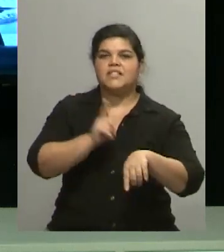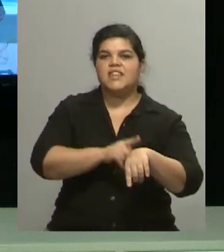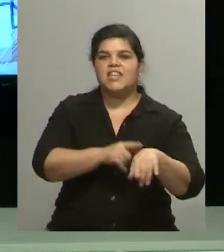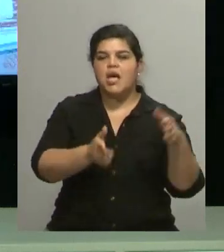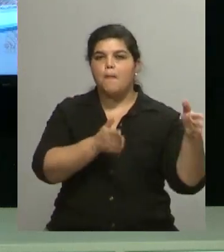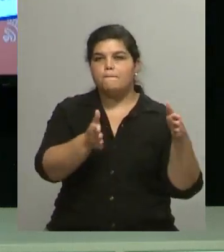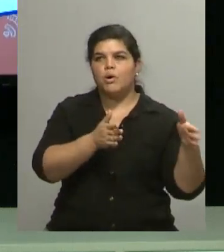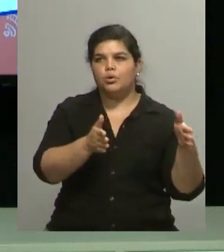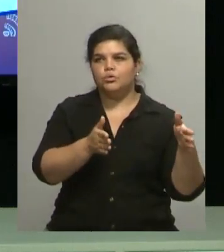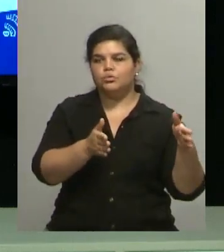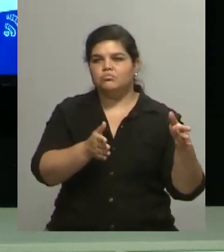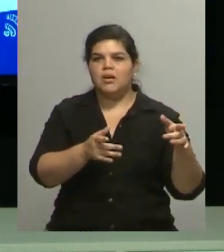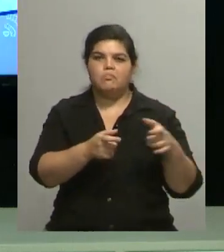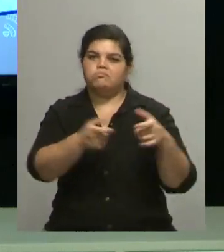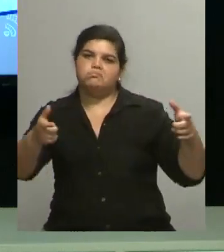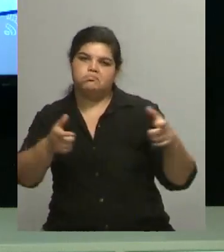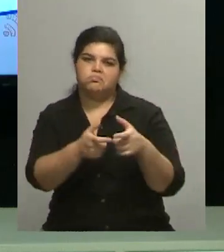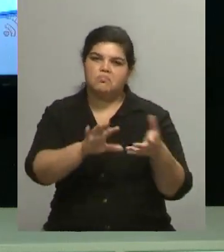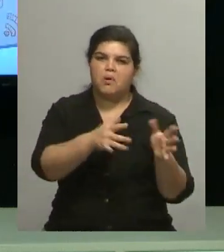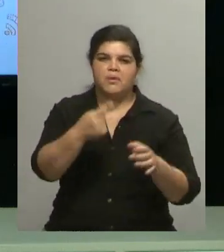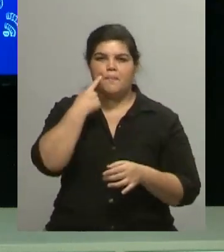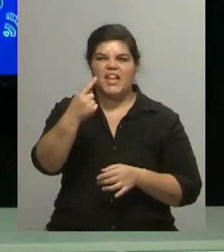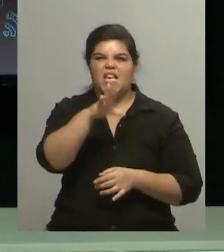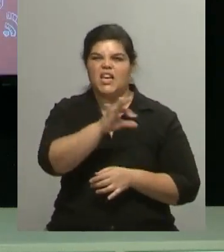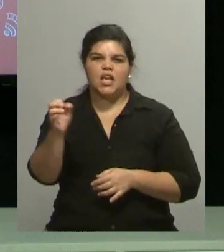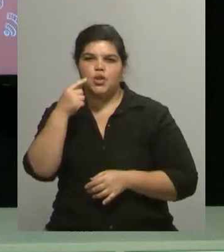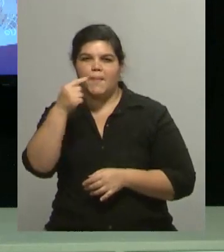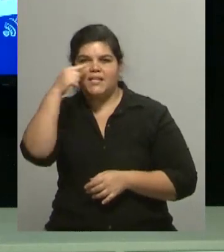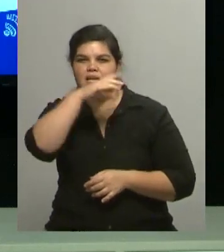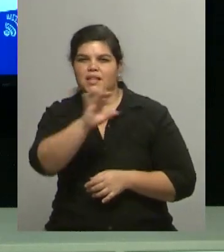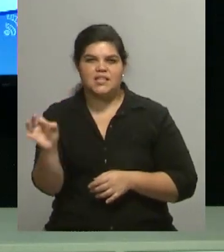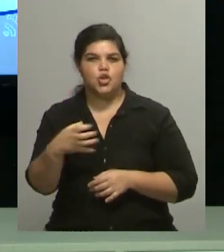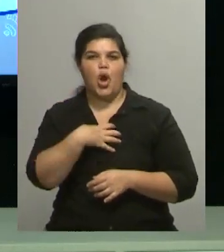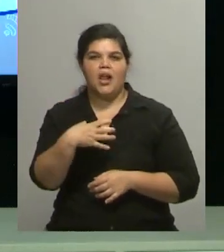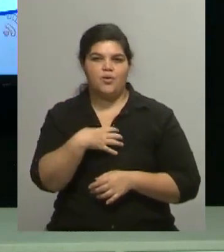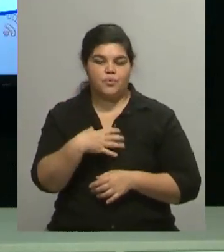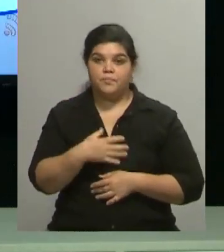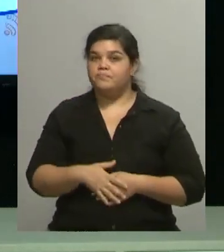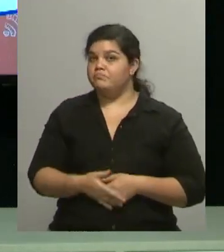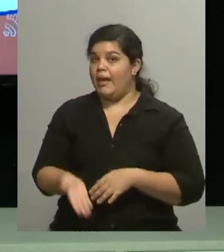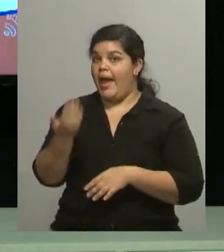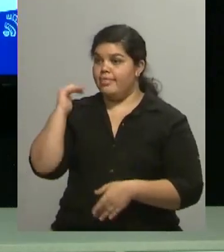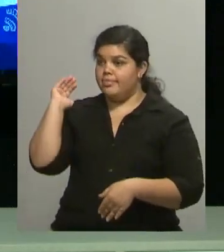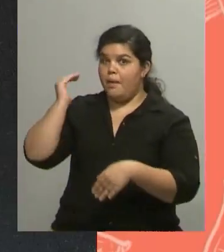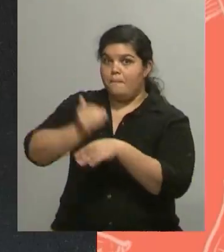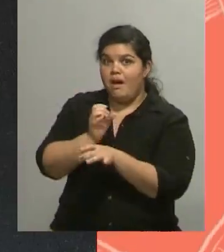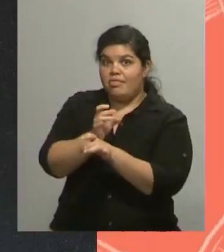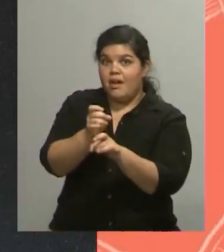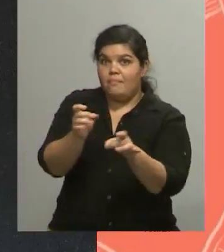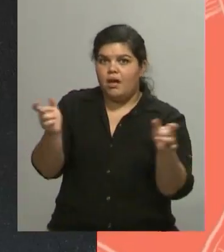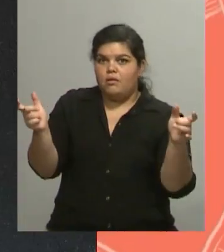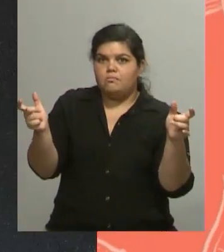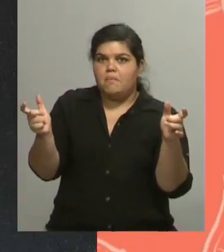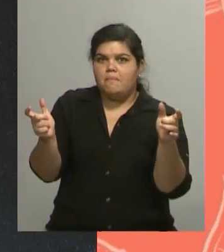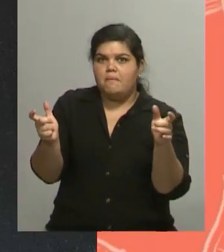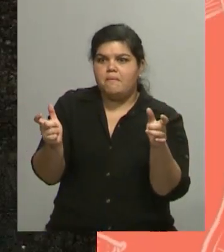1.500 a 1.400 alumnos mensuales. Es un montón. Obviamente, en la pandemia bajamos bastante. Eso